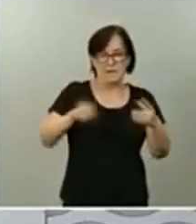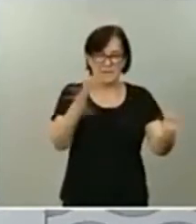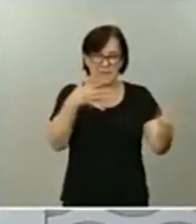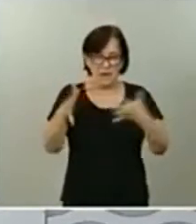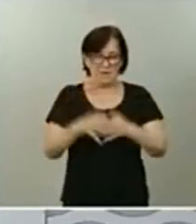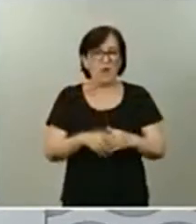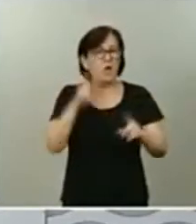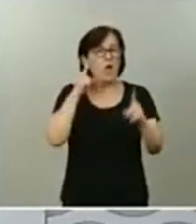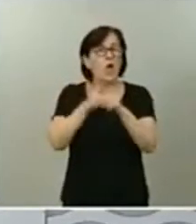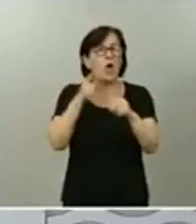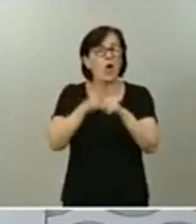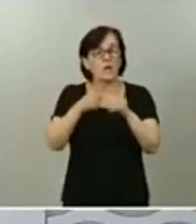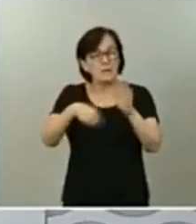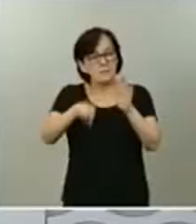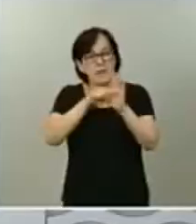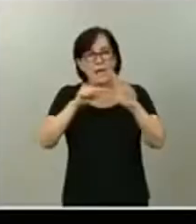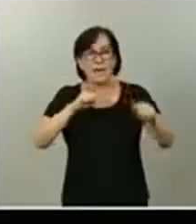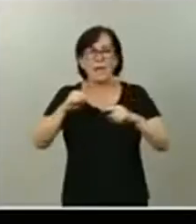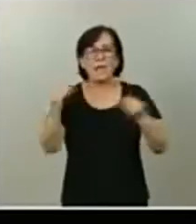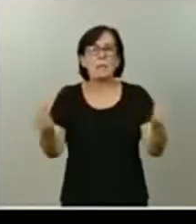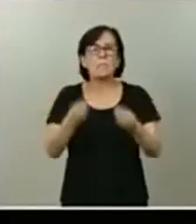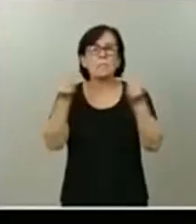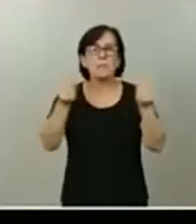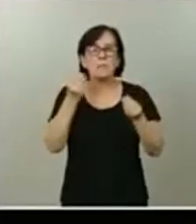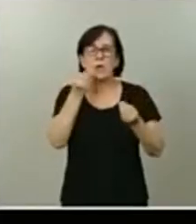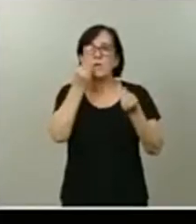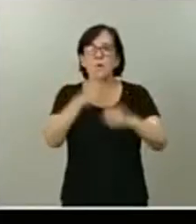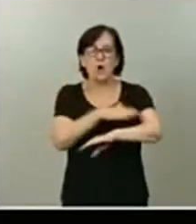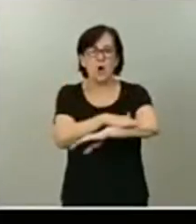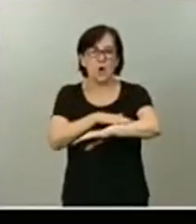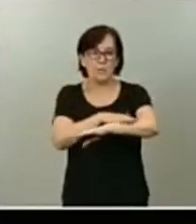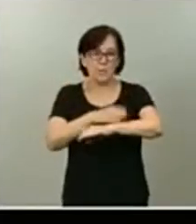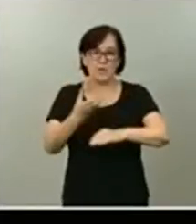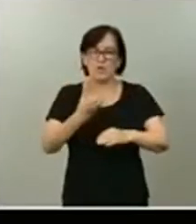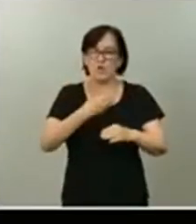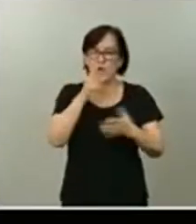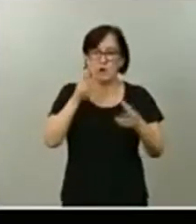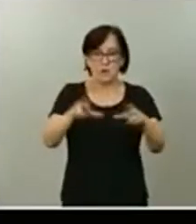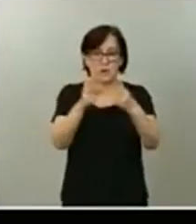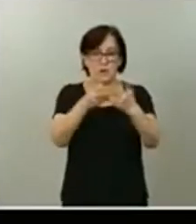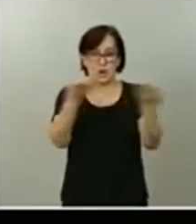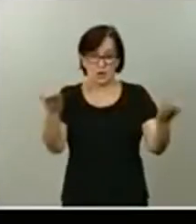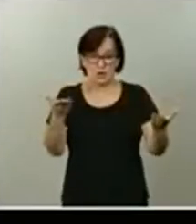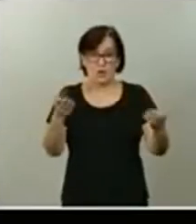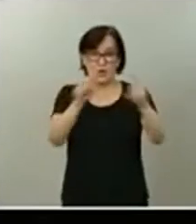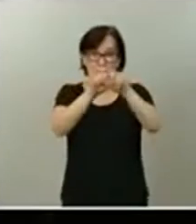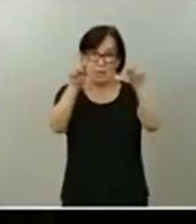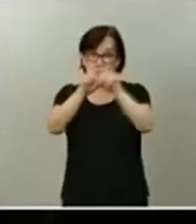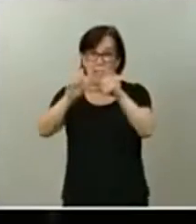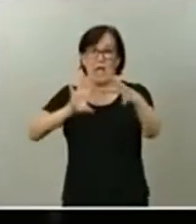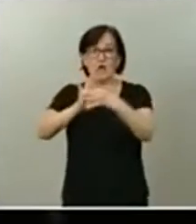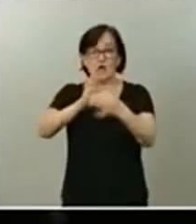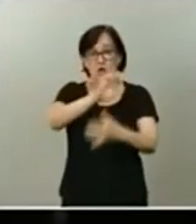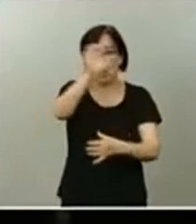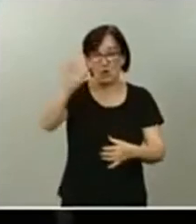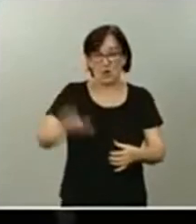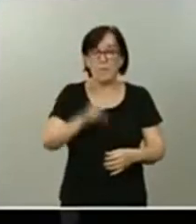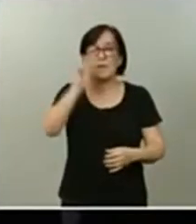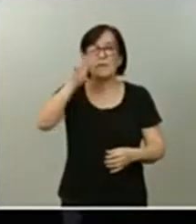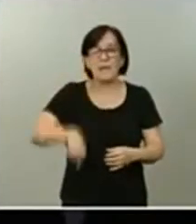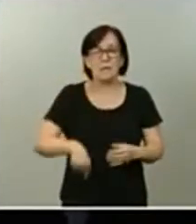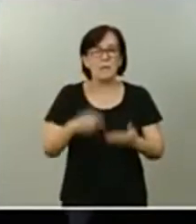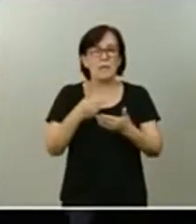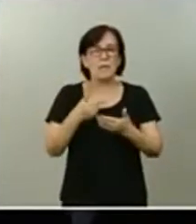de la directiva es mejorar el buen gobierno corporativo de las sociedades cotizadas en la Unión Europea y también aumentar sus